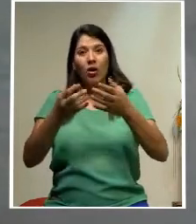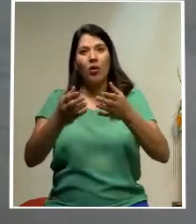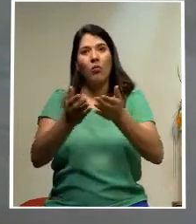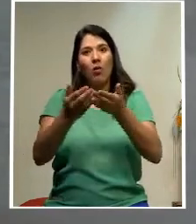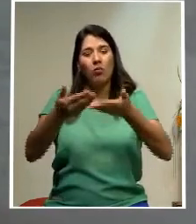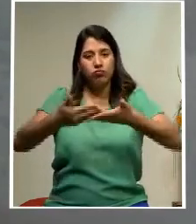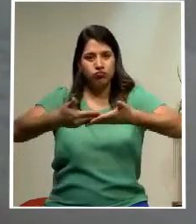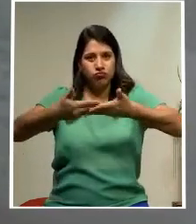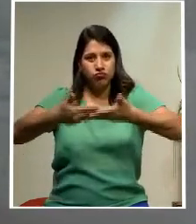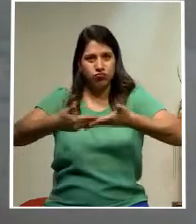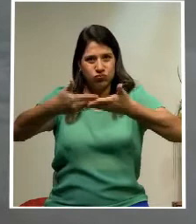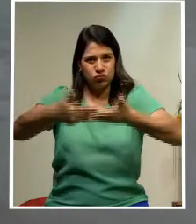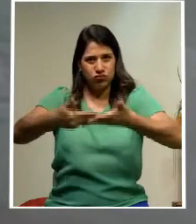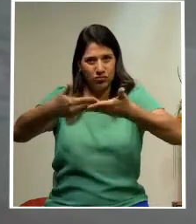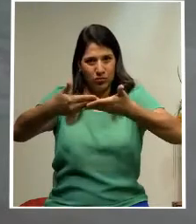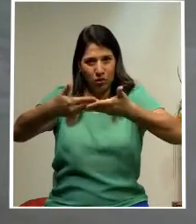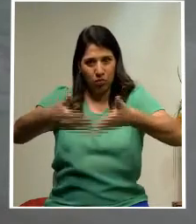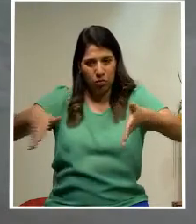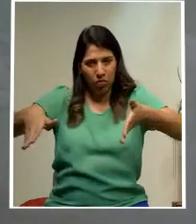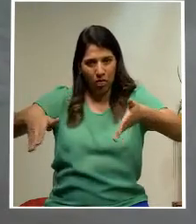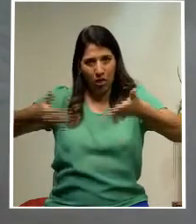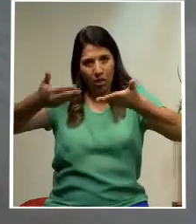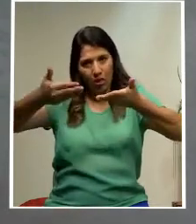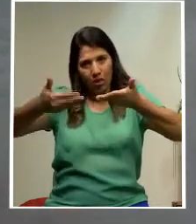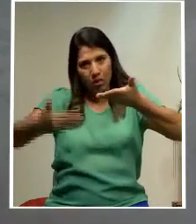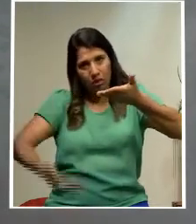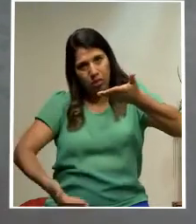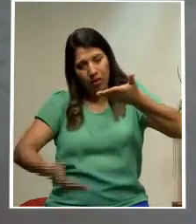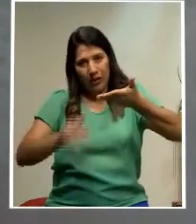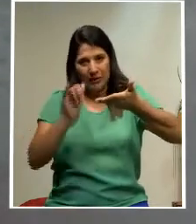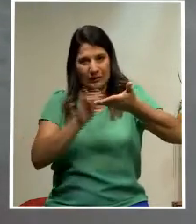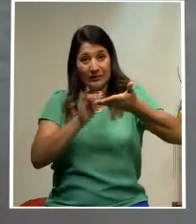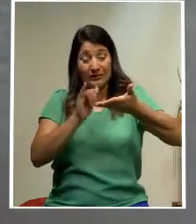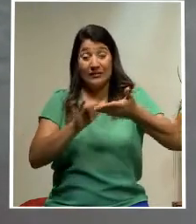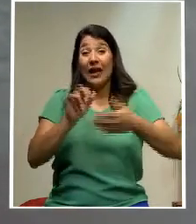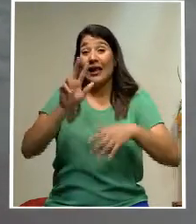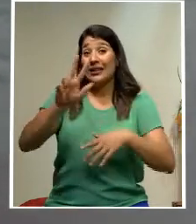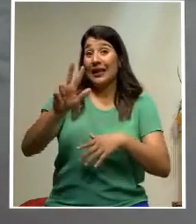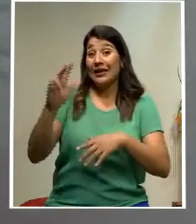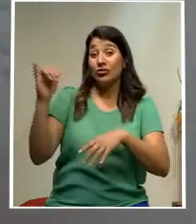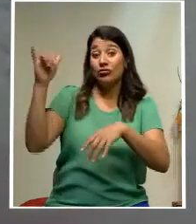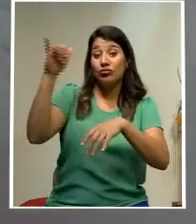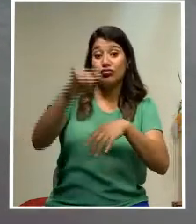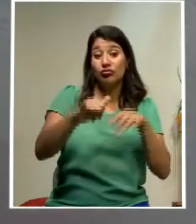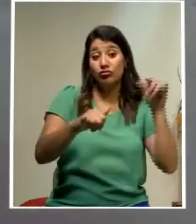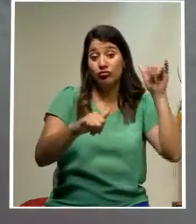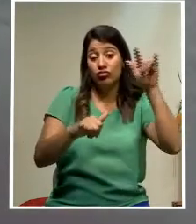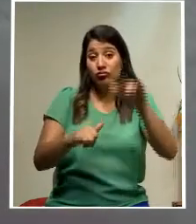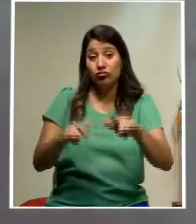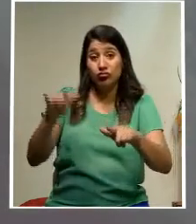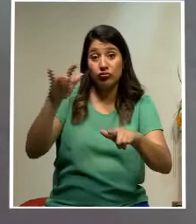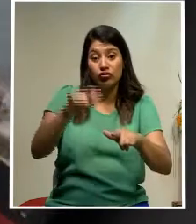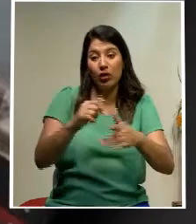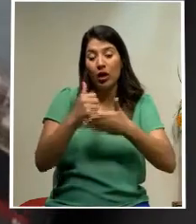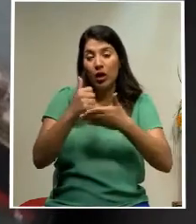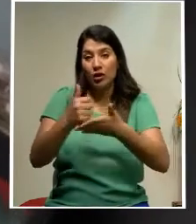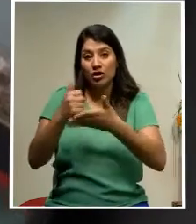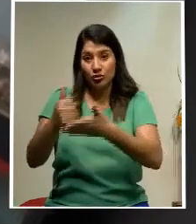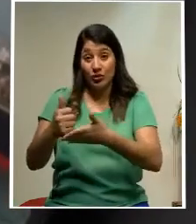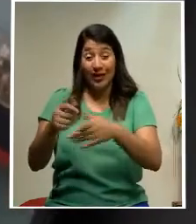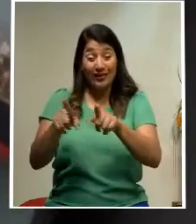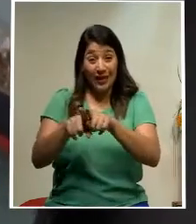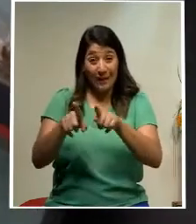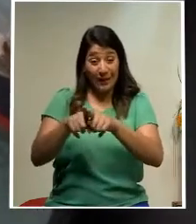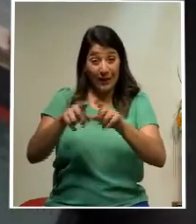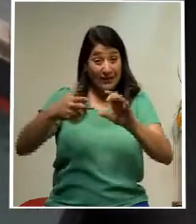levemente inclinada. Tres lanchas patrulleras y tres aviones fueron movilizados después de que encalló el miércoles. Los hidrocarburos del